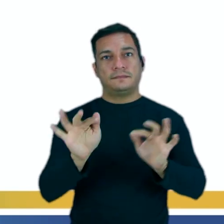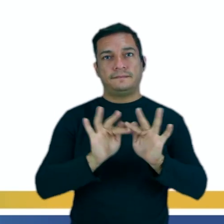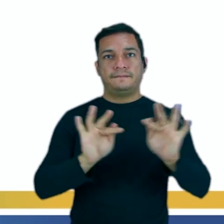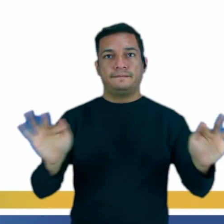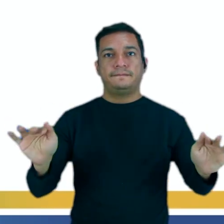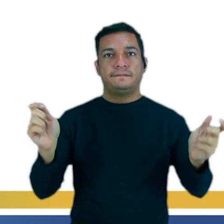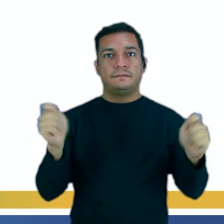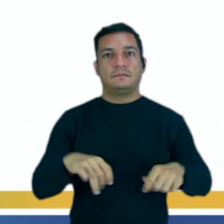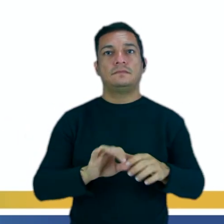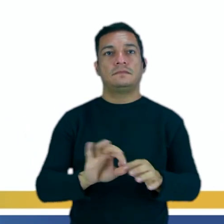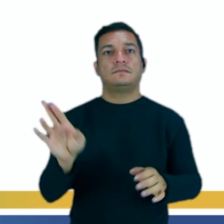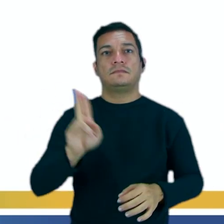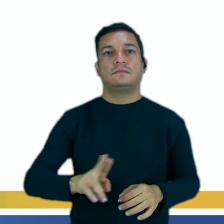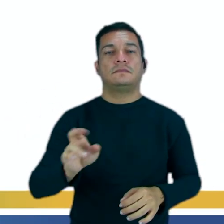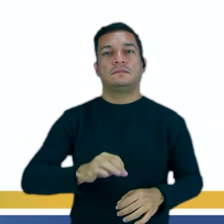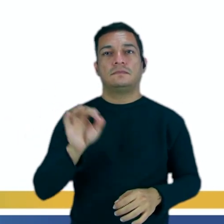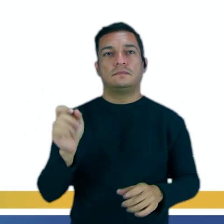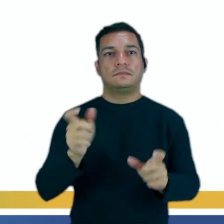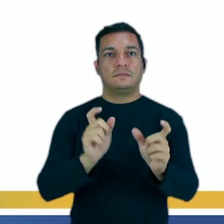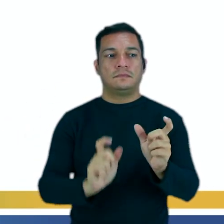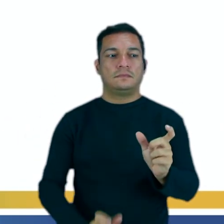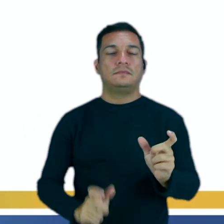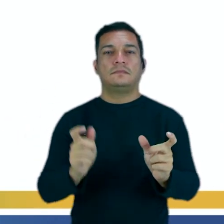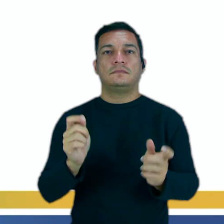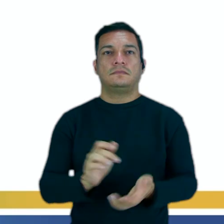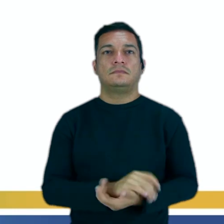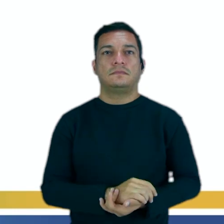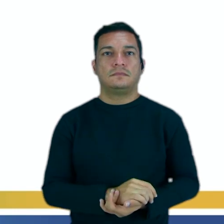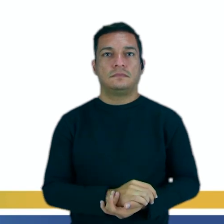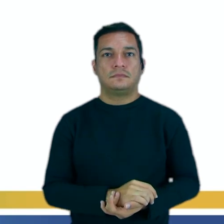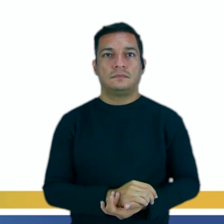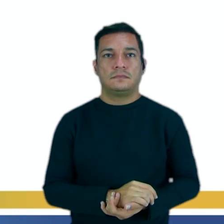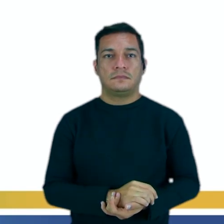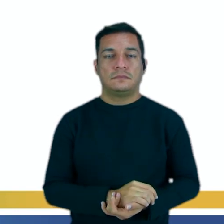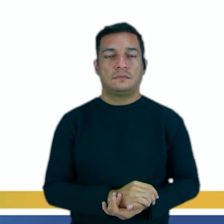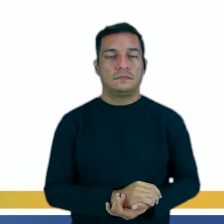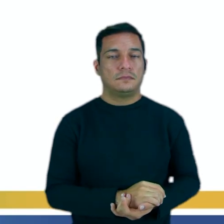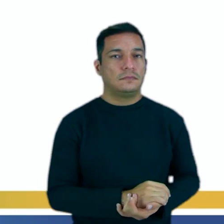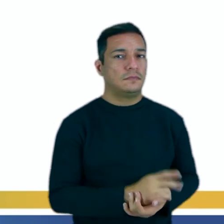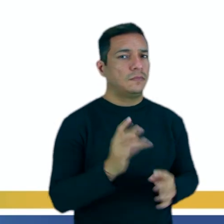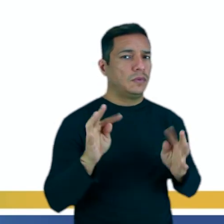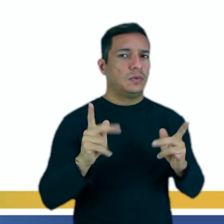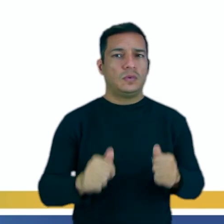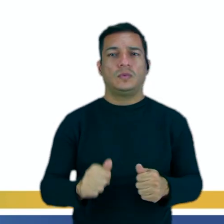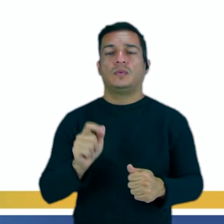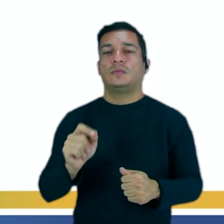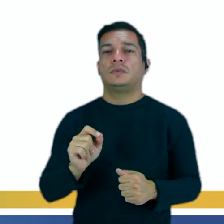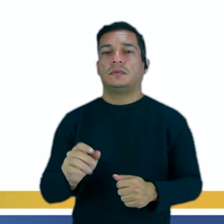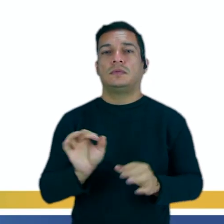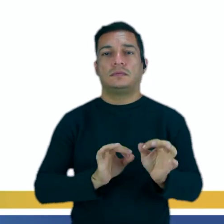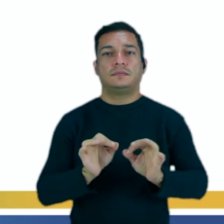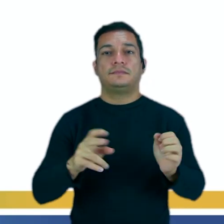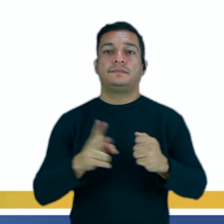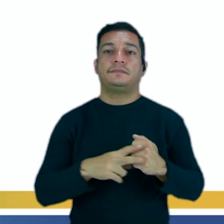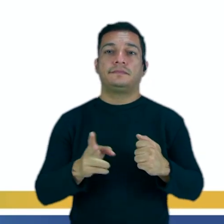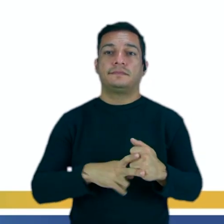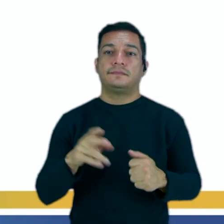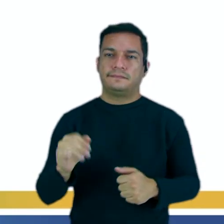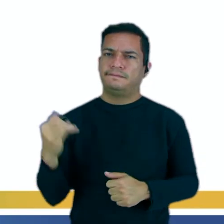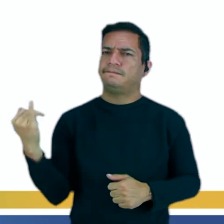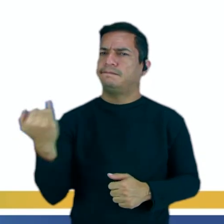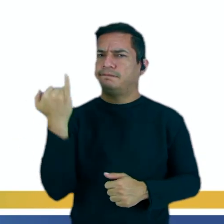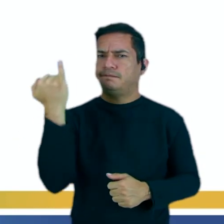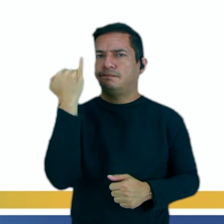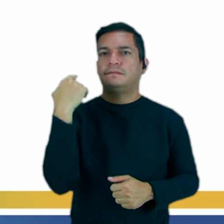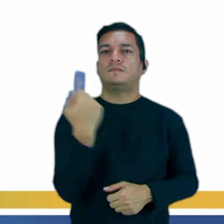formular frases y permitir el uso correcto de las conjugaciones. Entonces, todas las estructuras verbales son extremamente